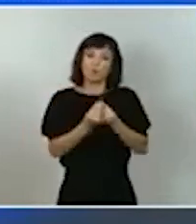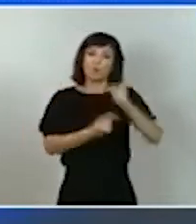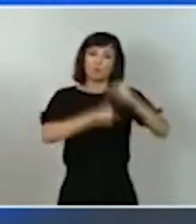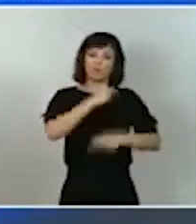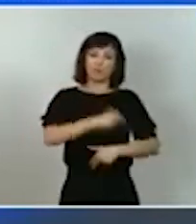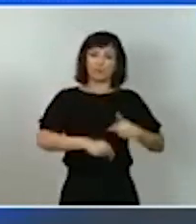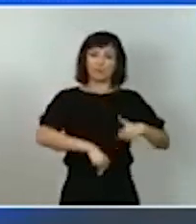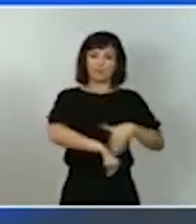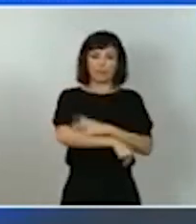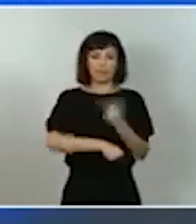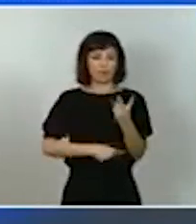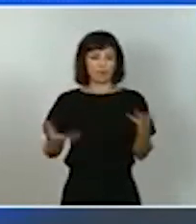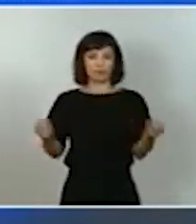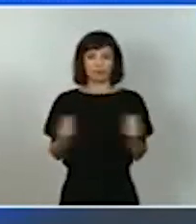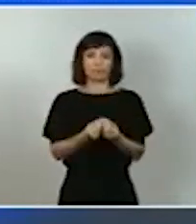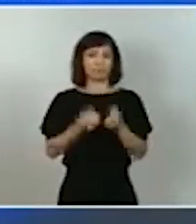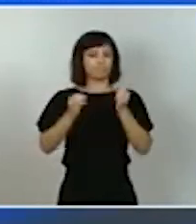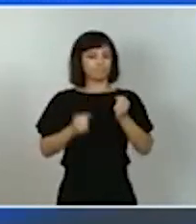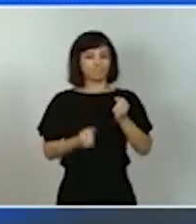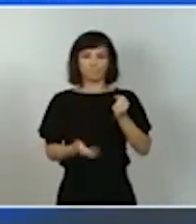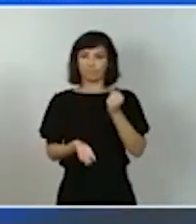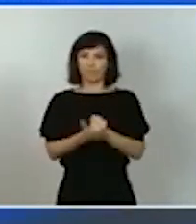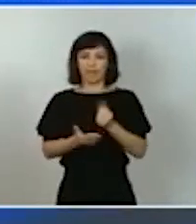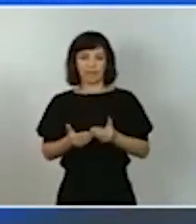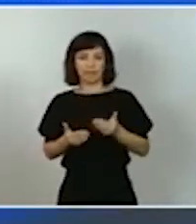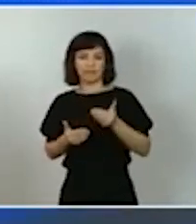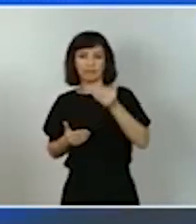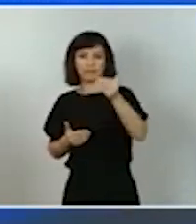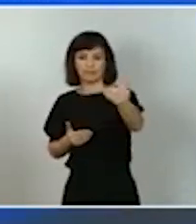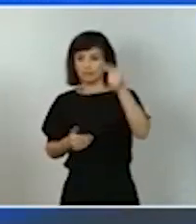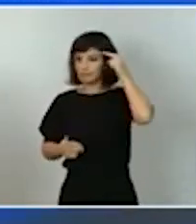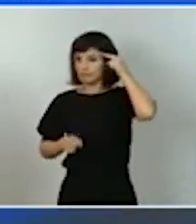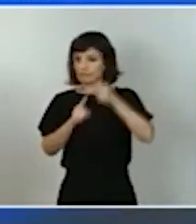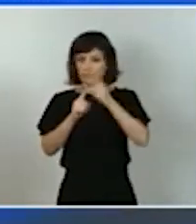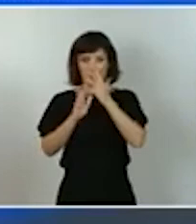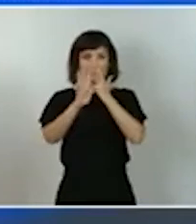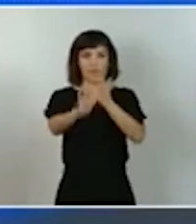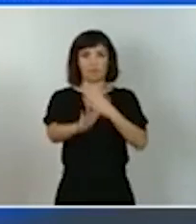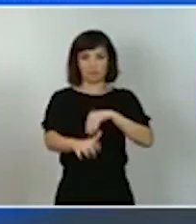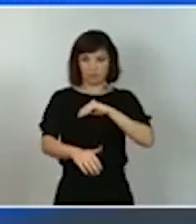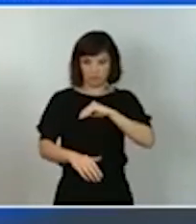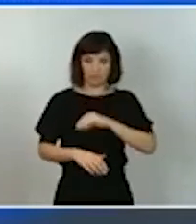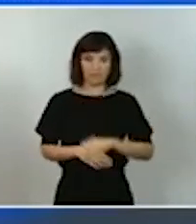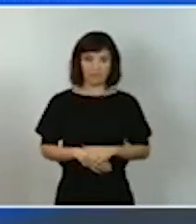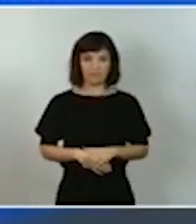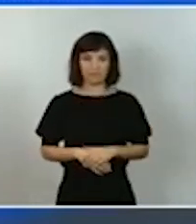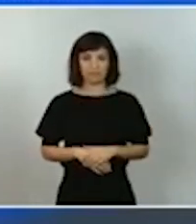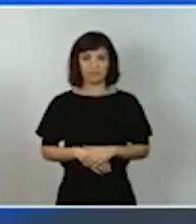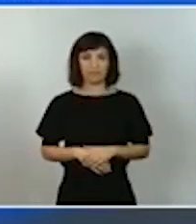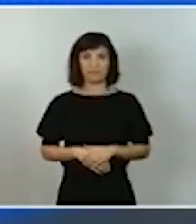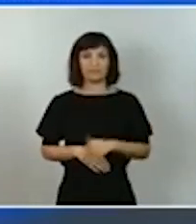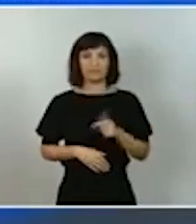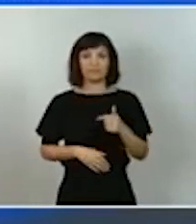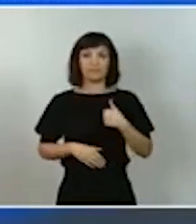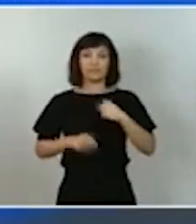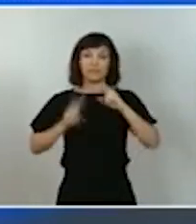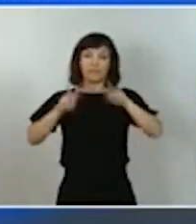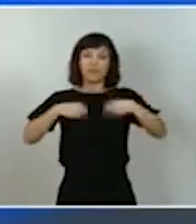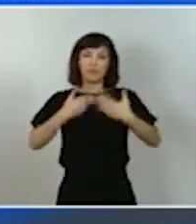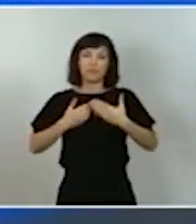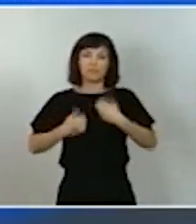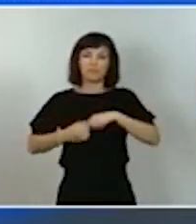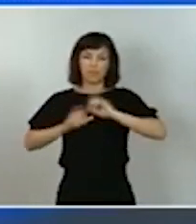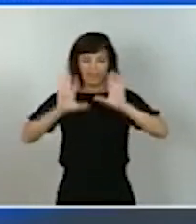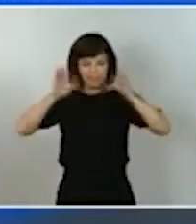horizonte de la España para la próxima década con ello vamos a abordar la nueva modernización de España el esfuerzo